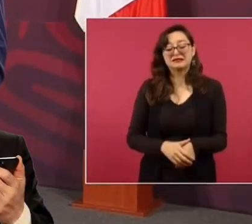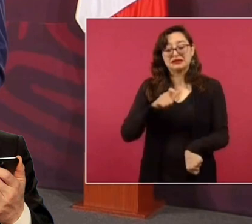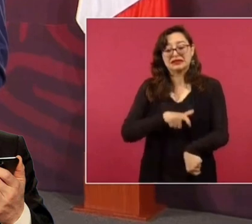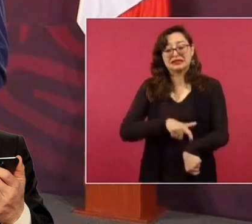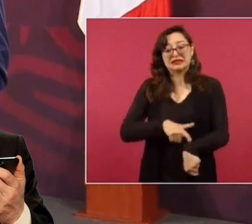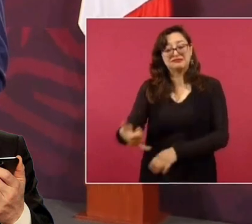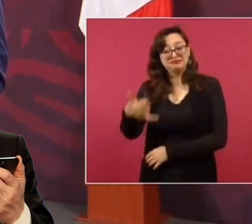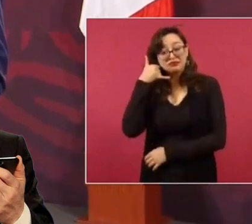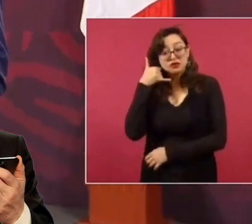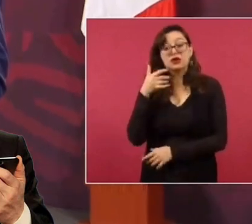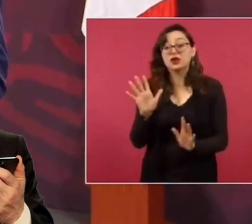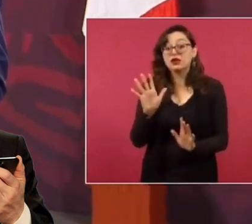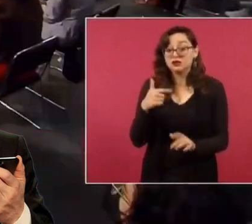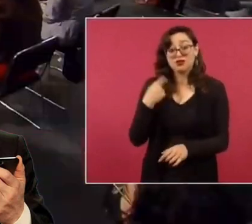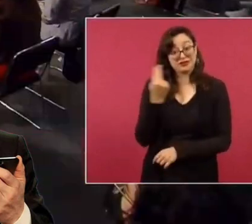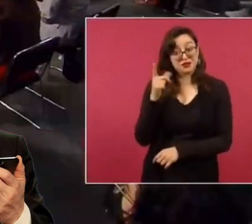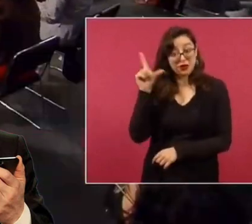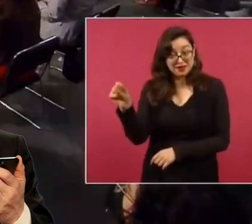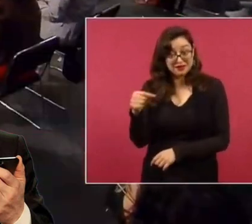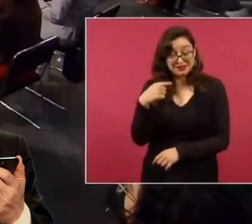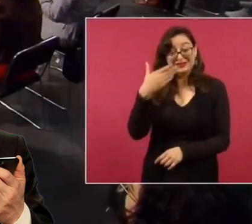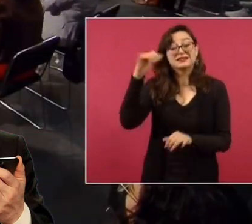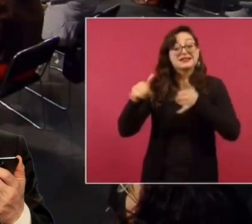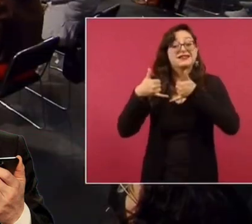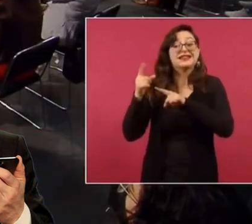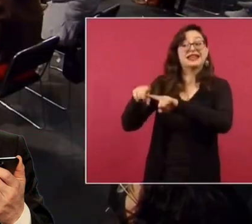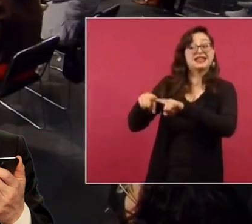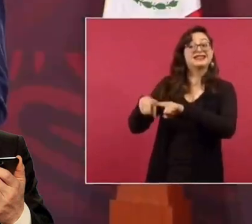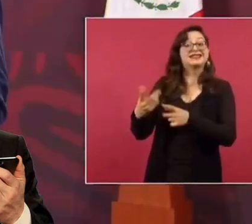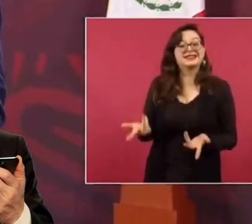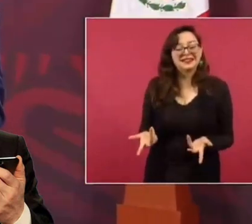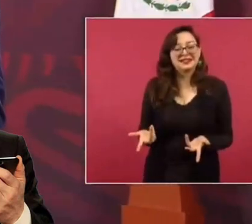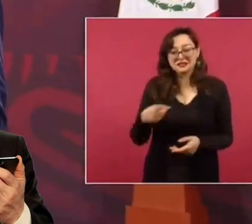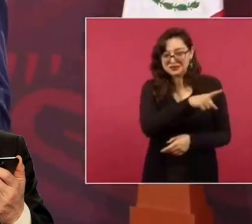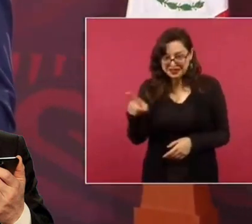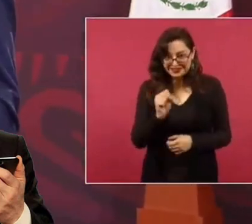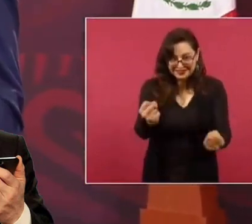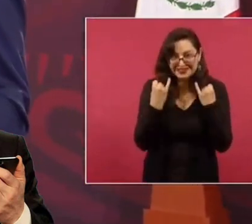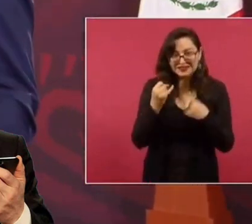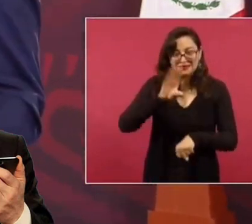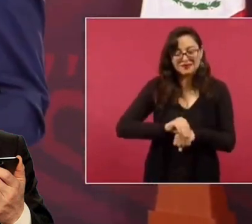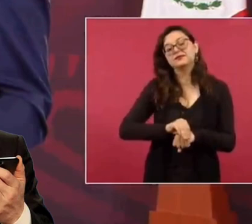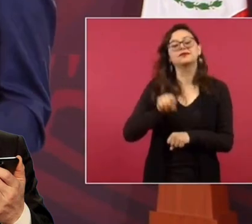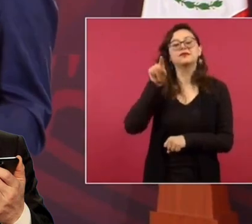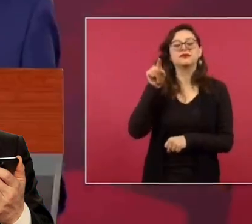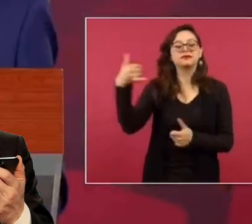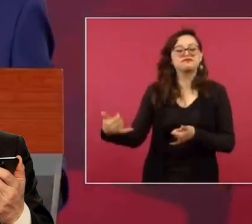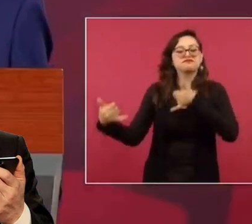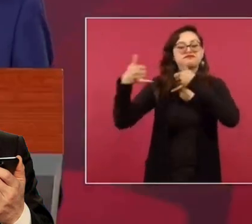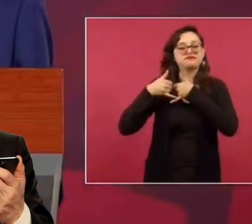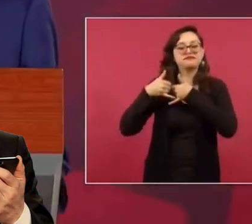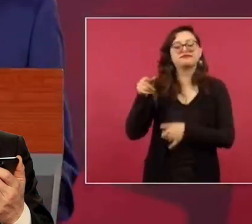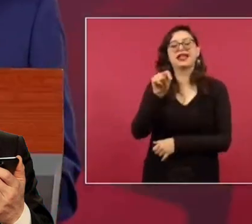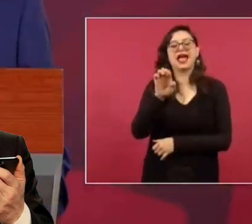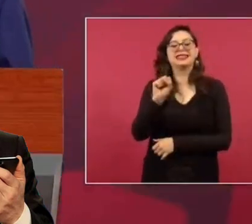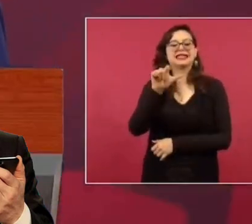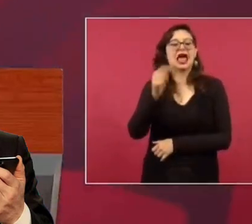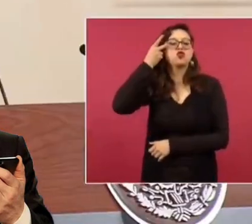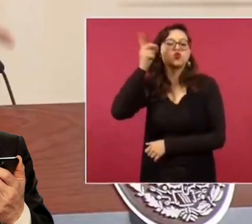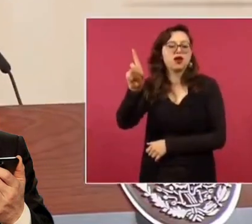me van. Si les digo con quién, ¿me dejan ir? ¿Sí o no? Ah, sí dijeron. Con el dueño de Tesla.